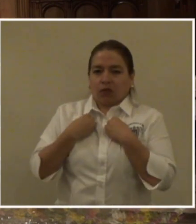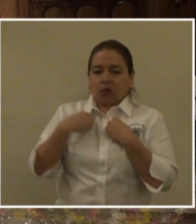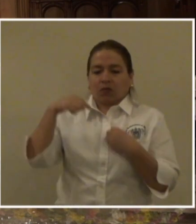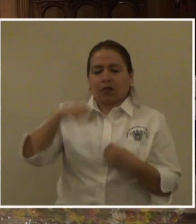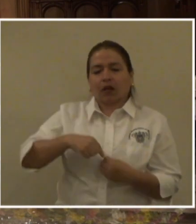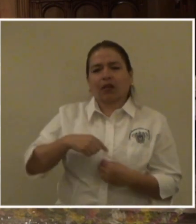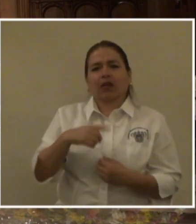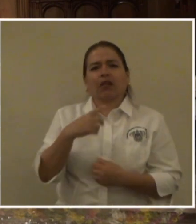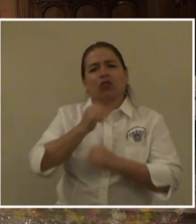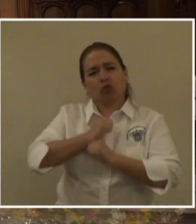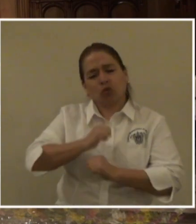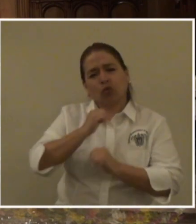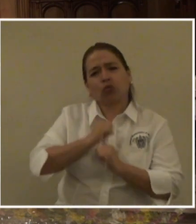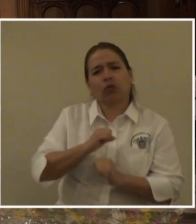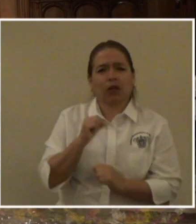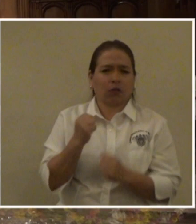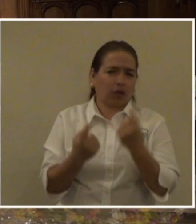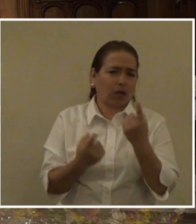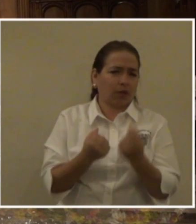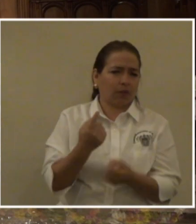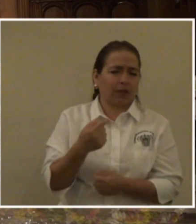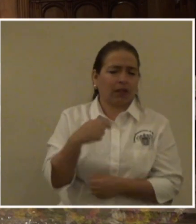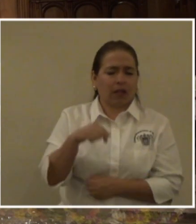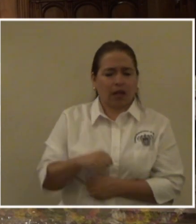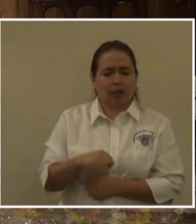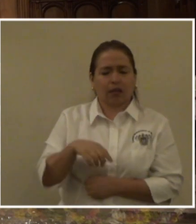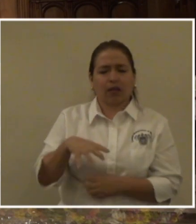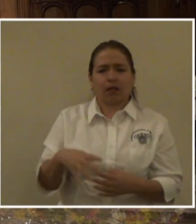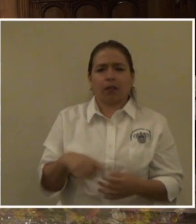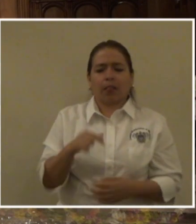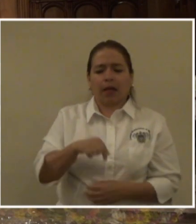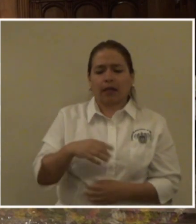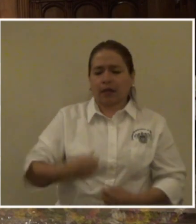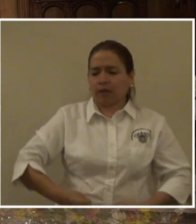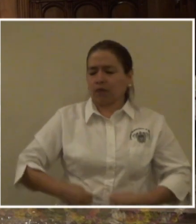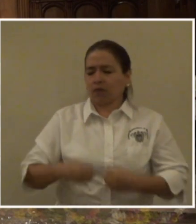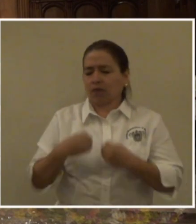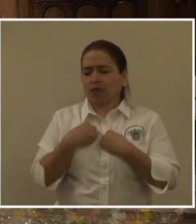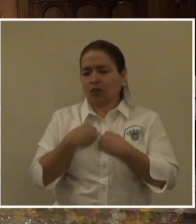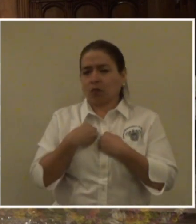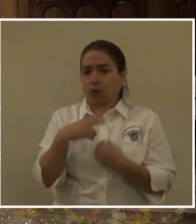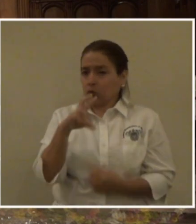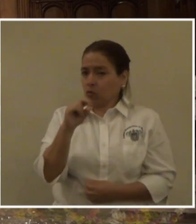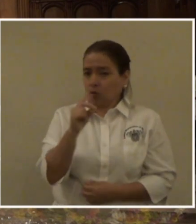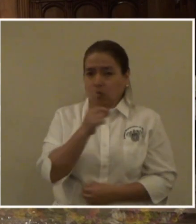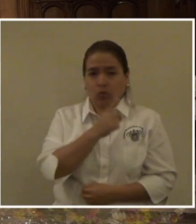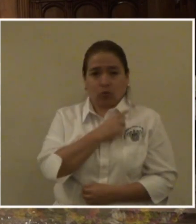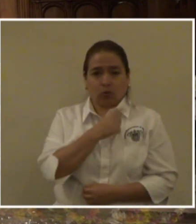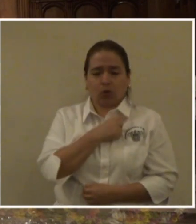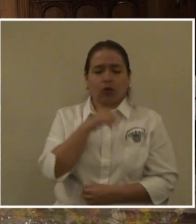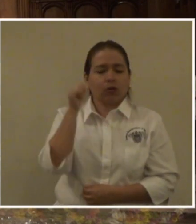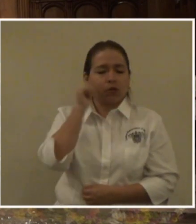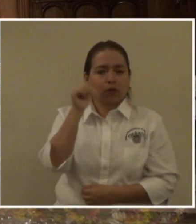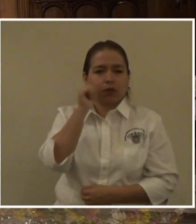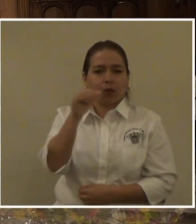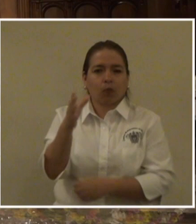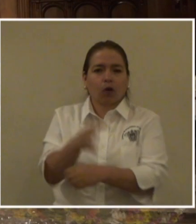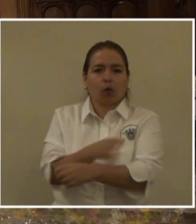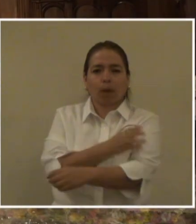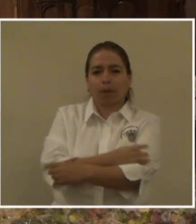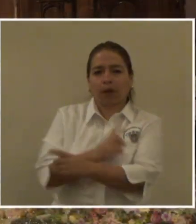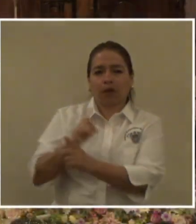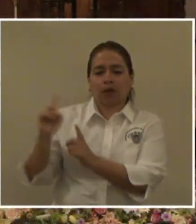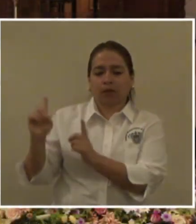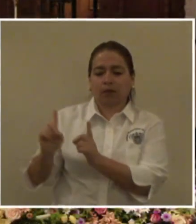lágrimas, en este desierto, pero no solos, siempre acompañados de Dios,